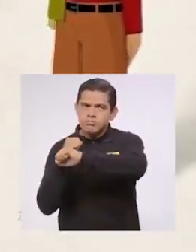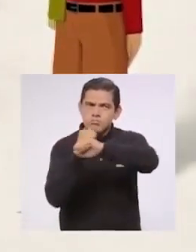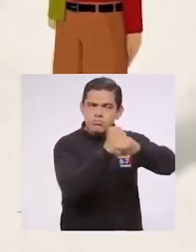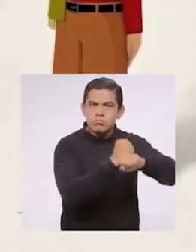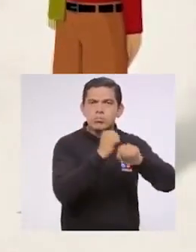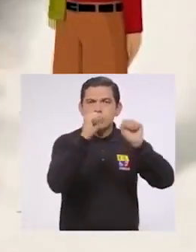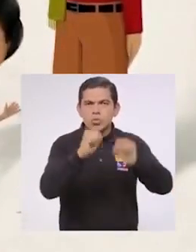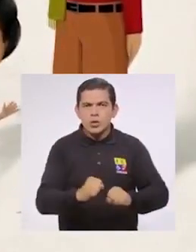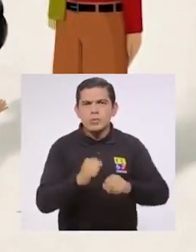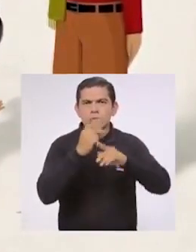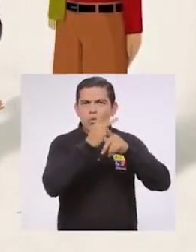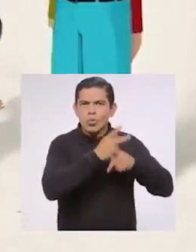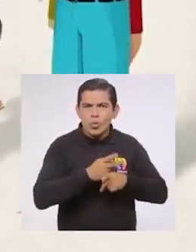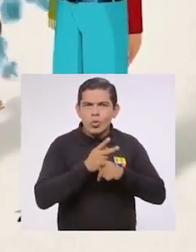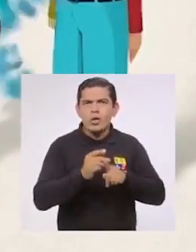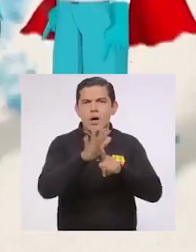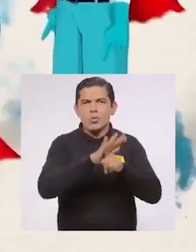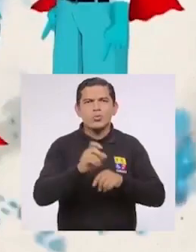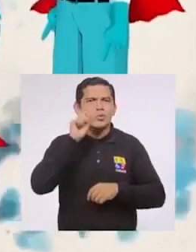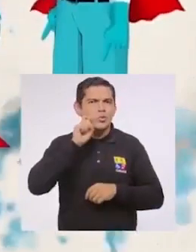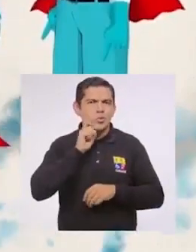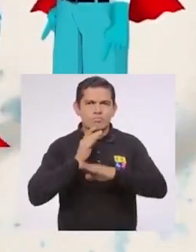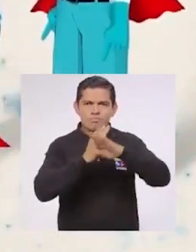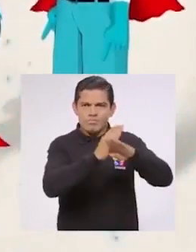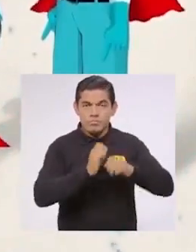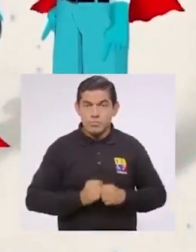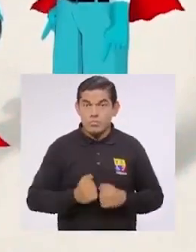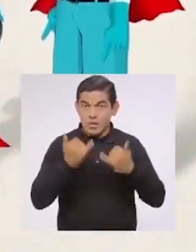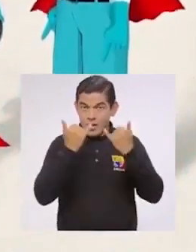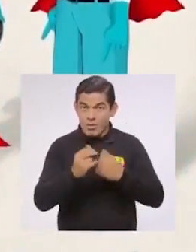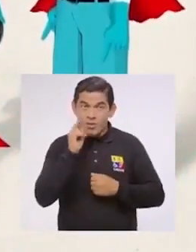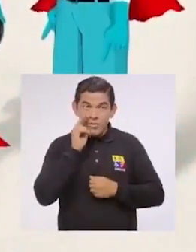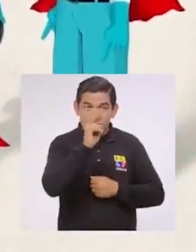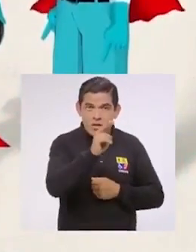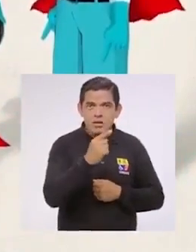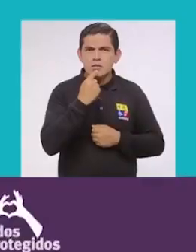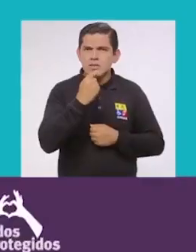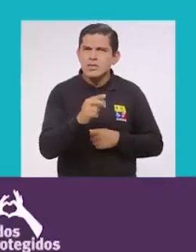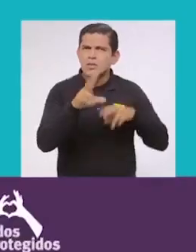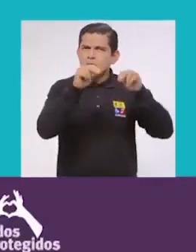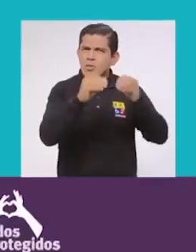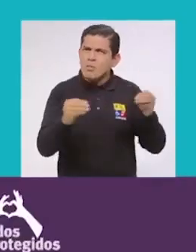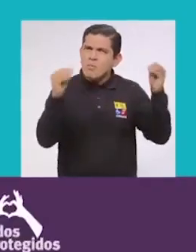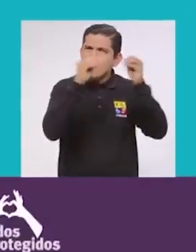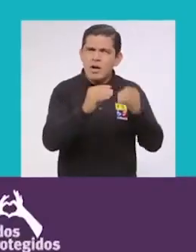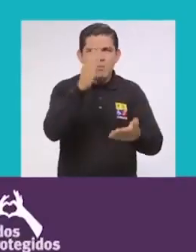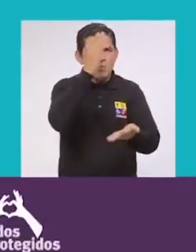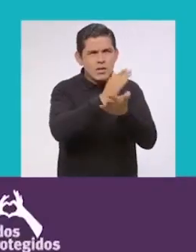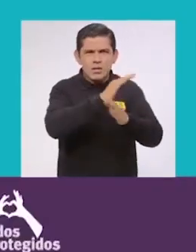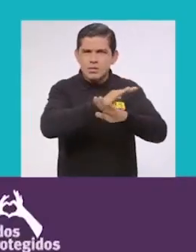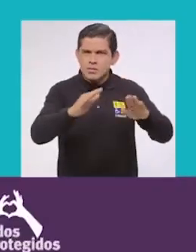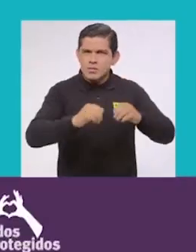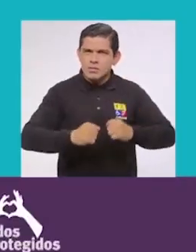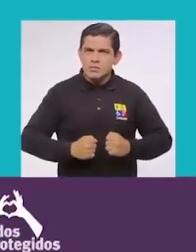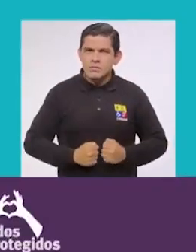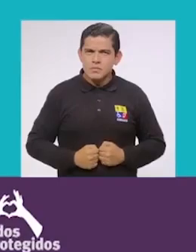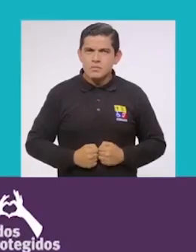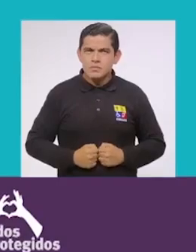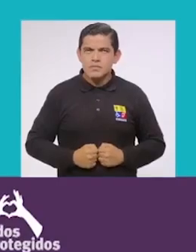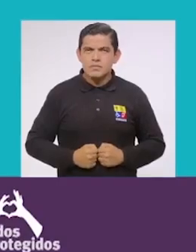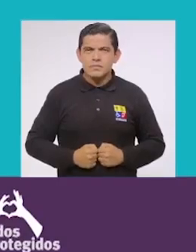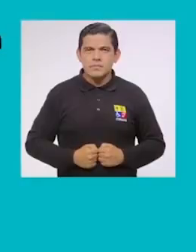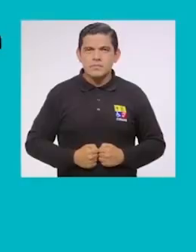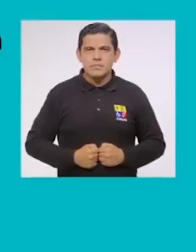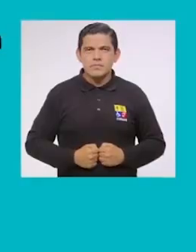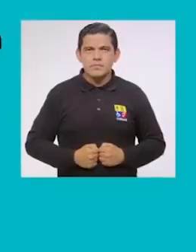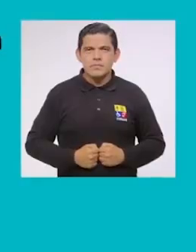conviértete en el super héroe de tus hijos para protegerlos del abuso sexual. Ahora que lo ves, di no